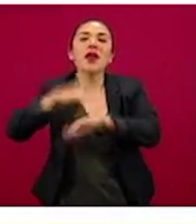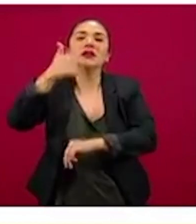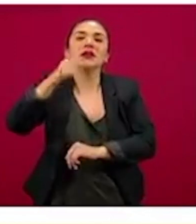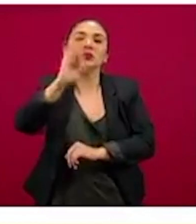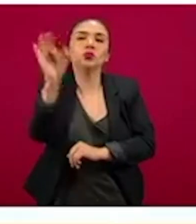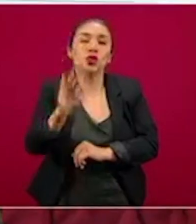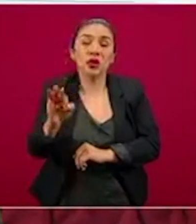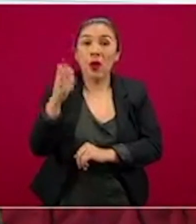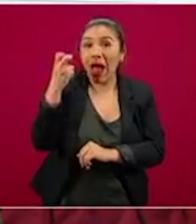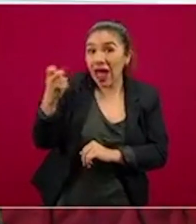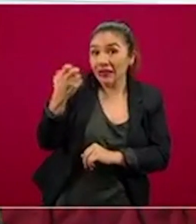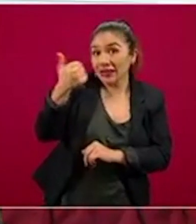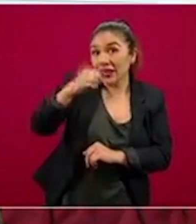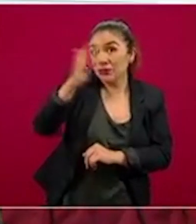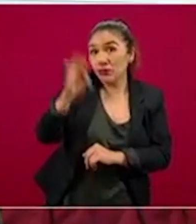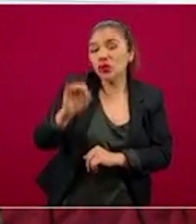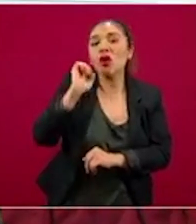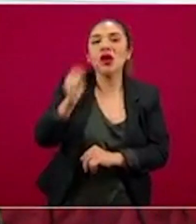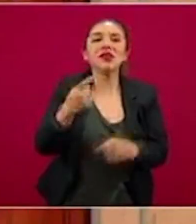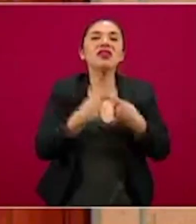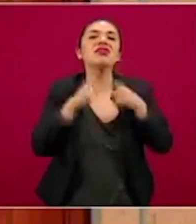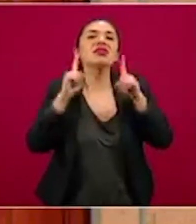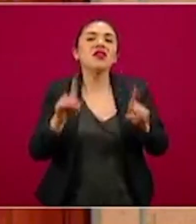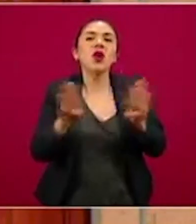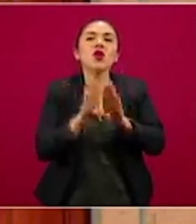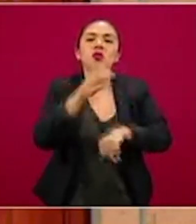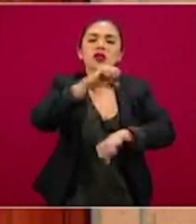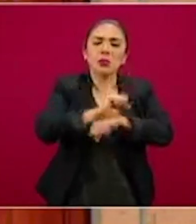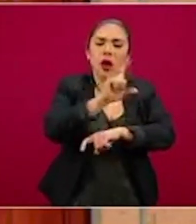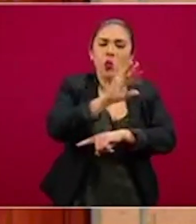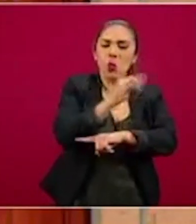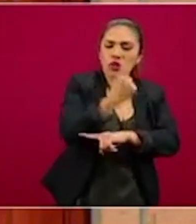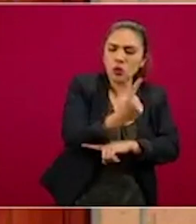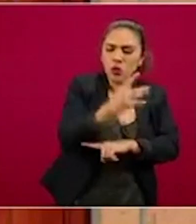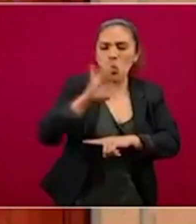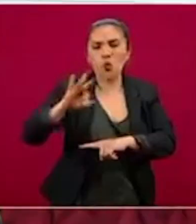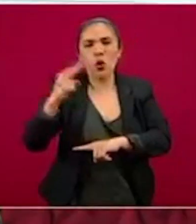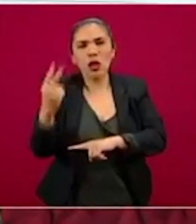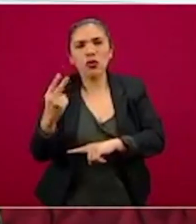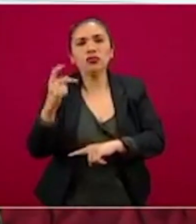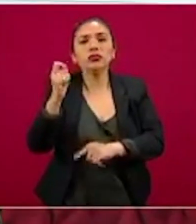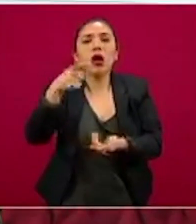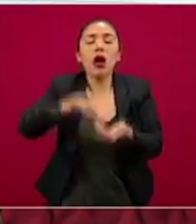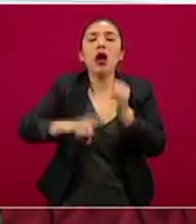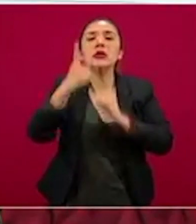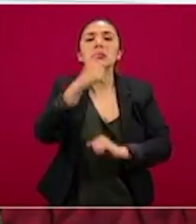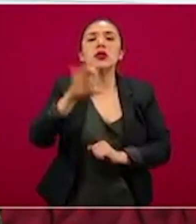Este seis por ciento representa una diferencia entre la semana 41 y 42 de 142 defunciones.